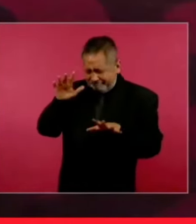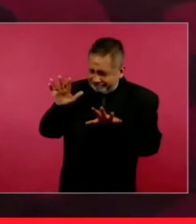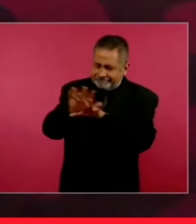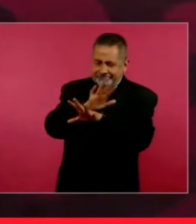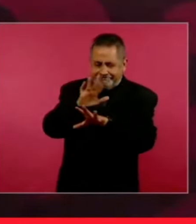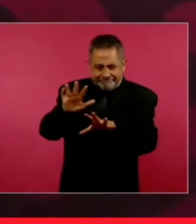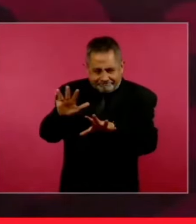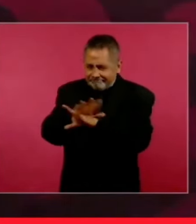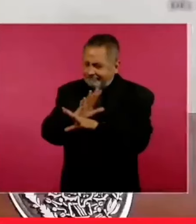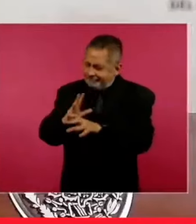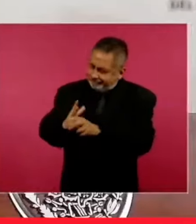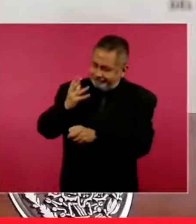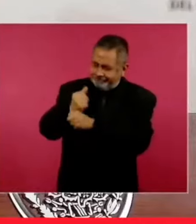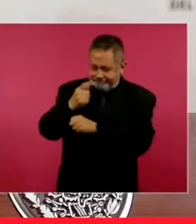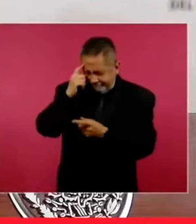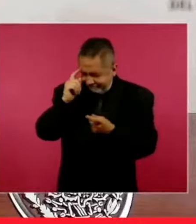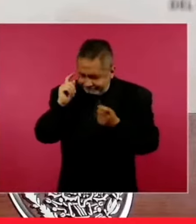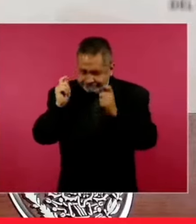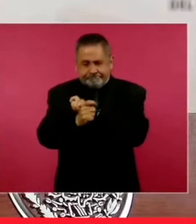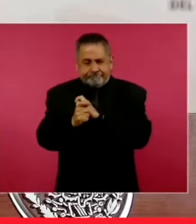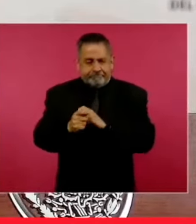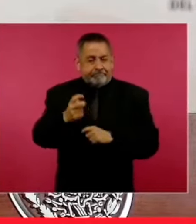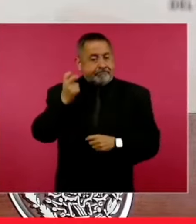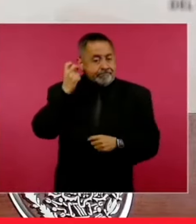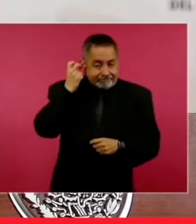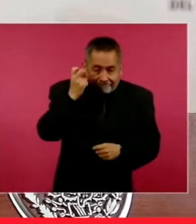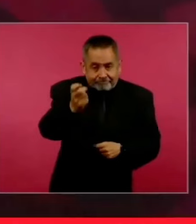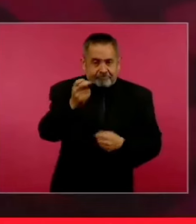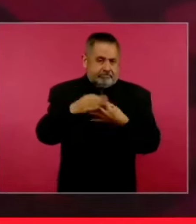es clave, es fundamental.